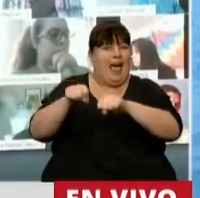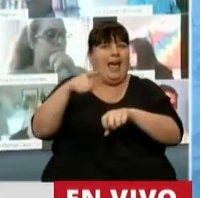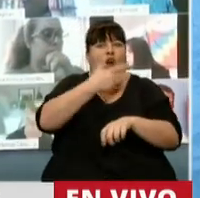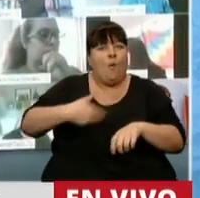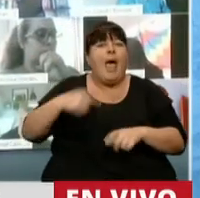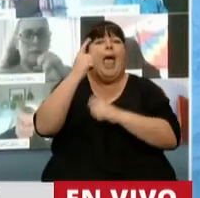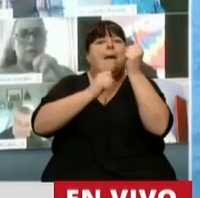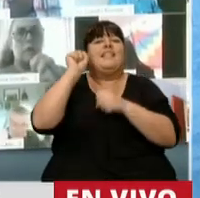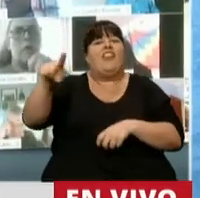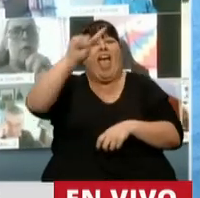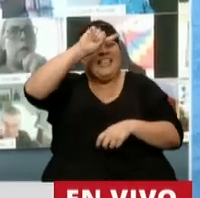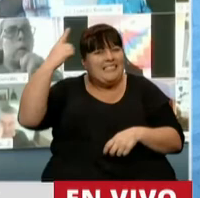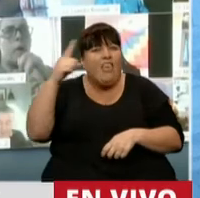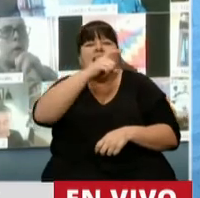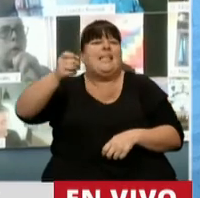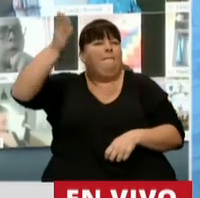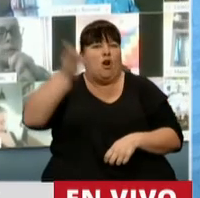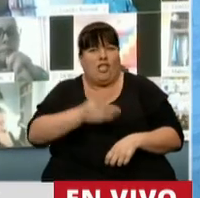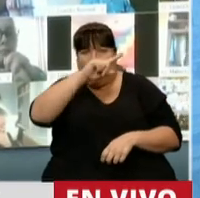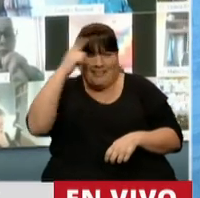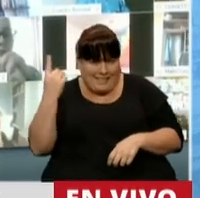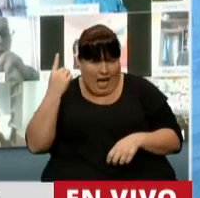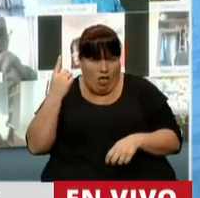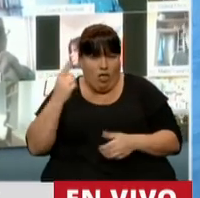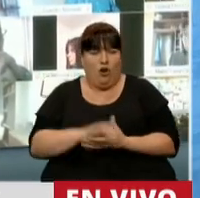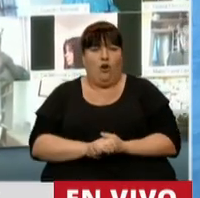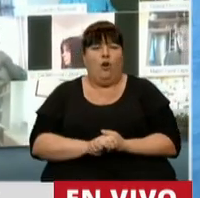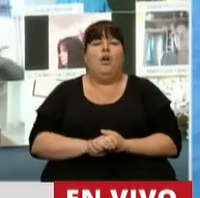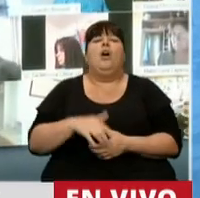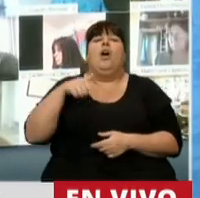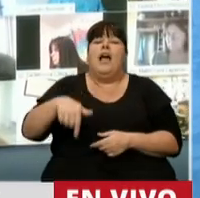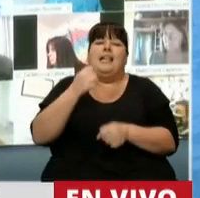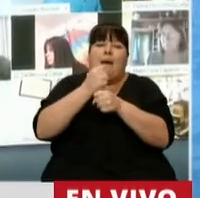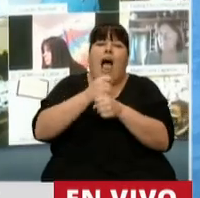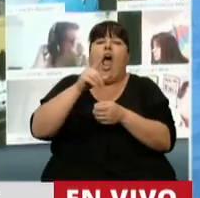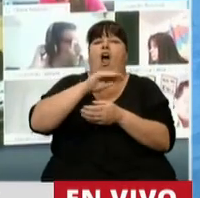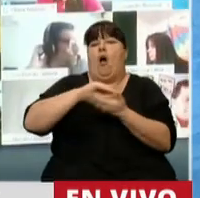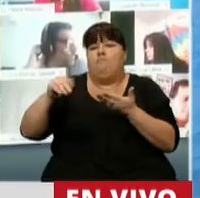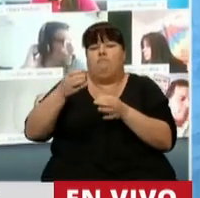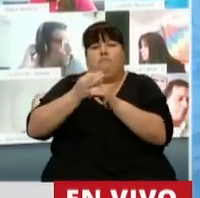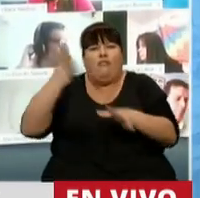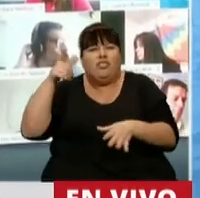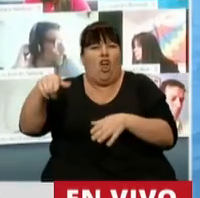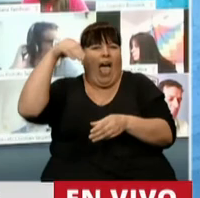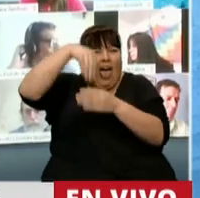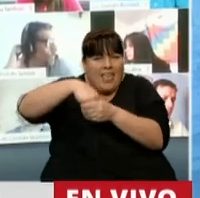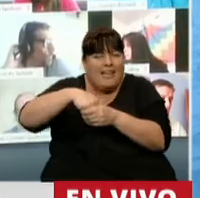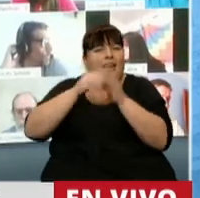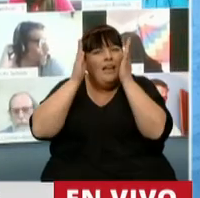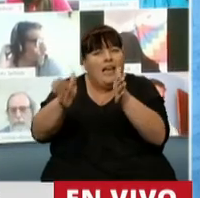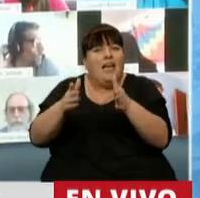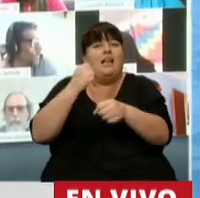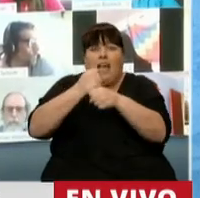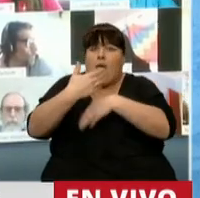para que exista una empresa estatal 100% con la gestión de los trabajadores, de técnicos especializados y que esté puesta